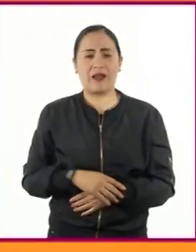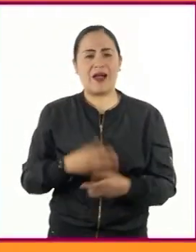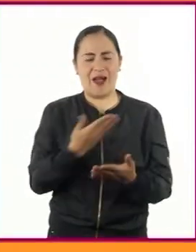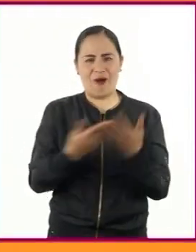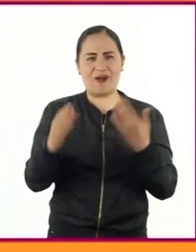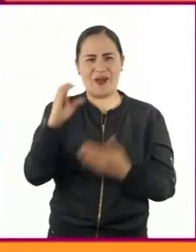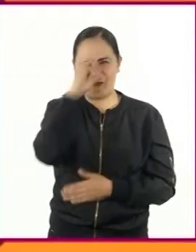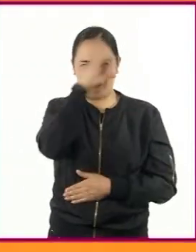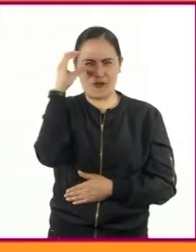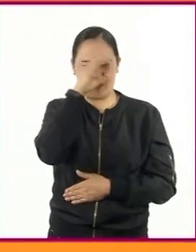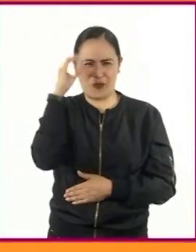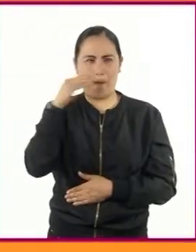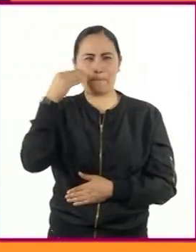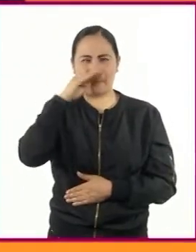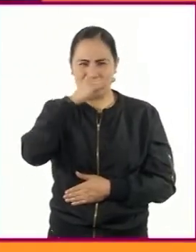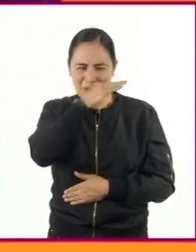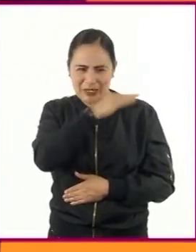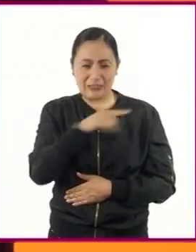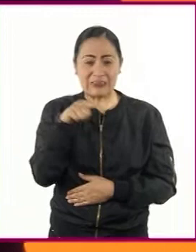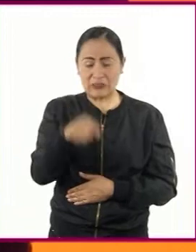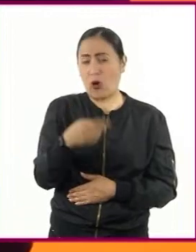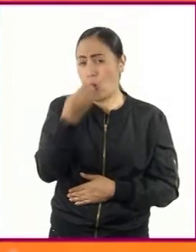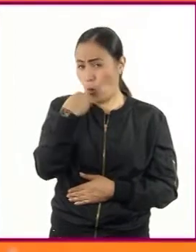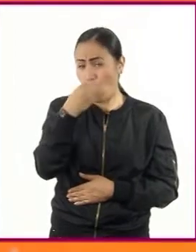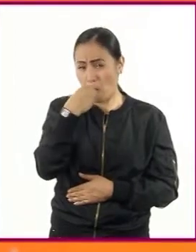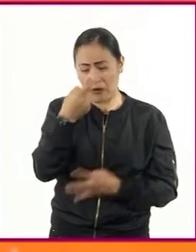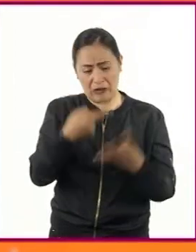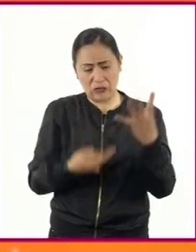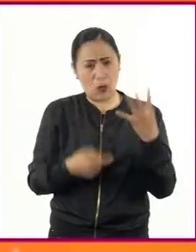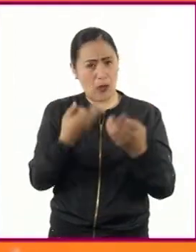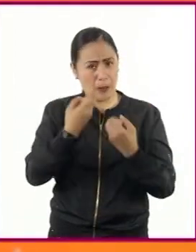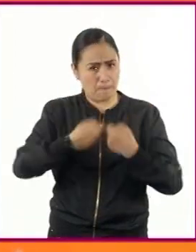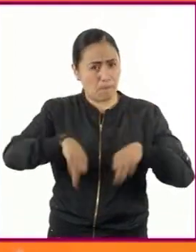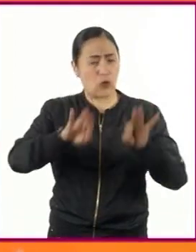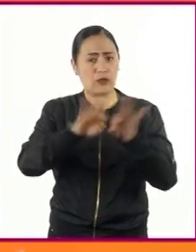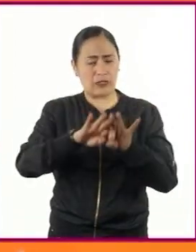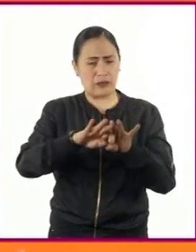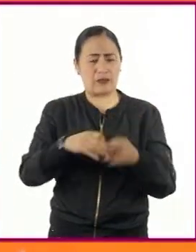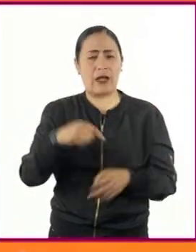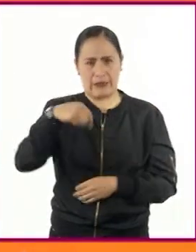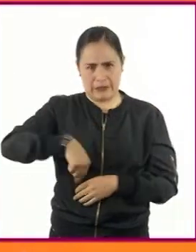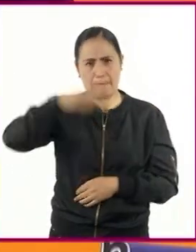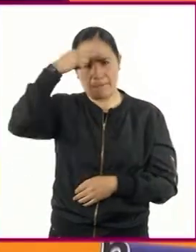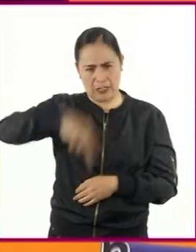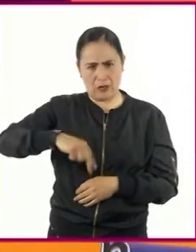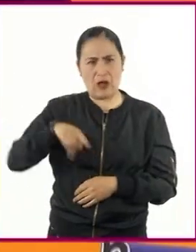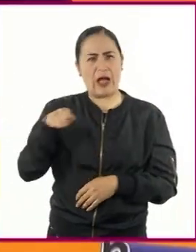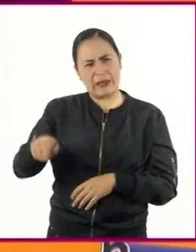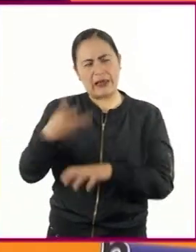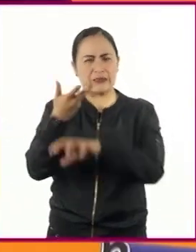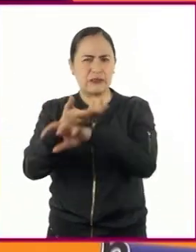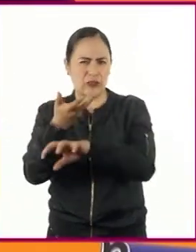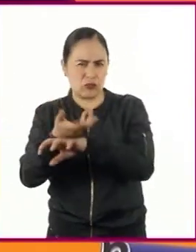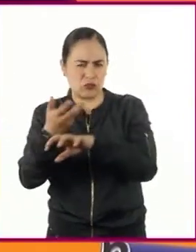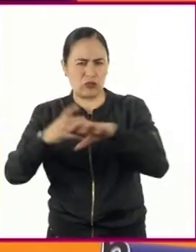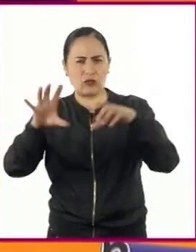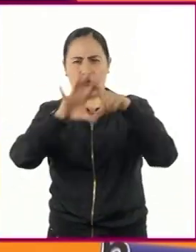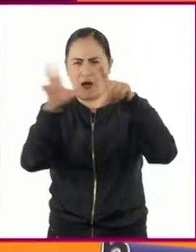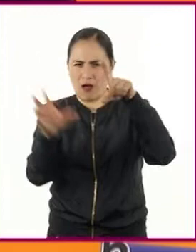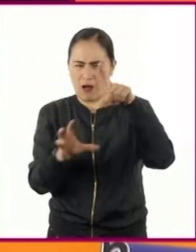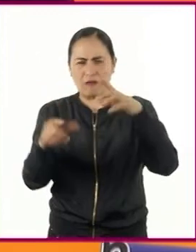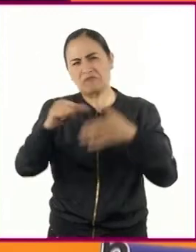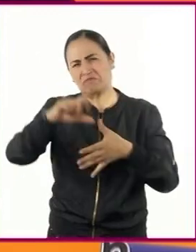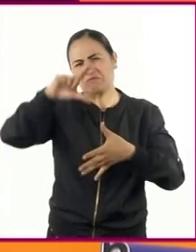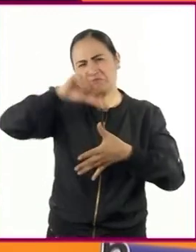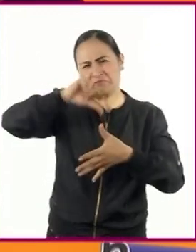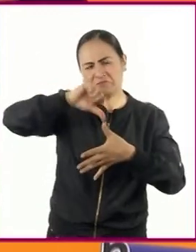Es un producto muy importante en nuestra alimentación. En países como Estados Unidos y naciones sudamericanas cosechan el maíz que proviene de un